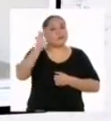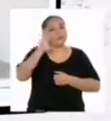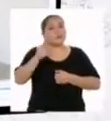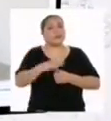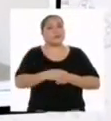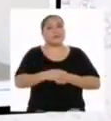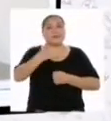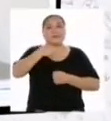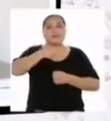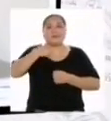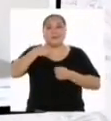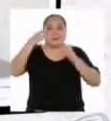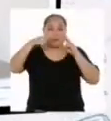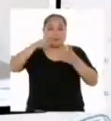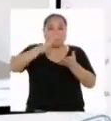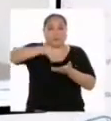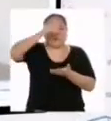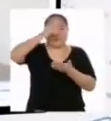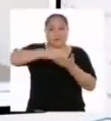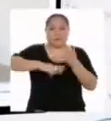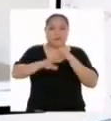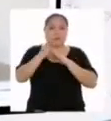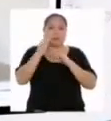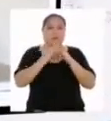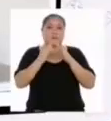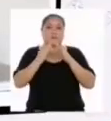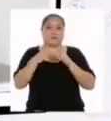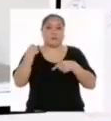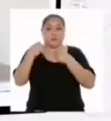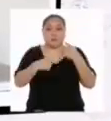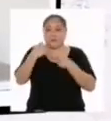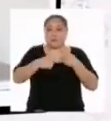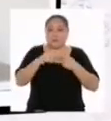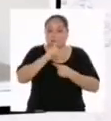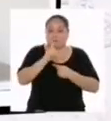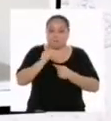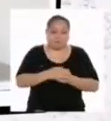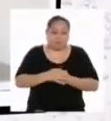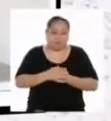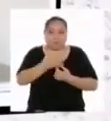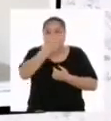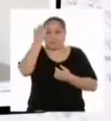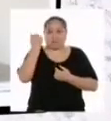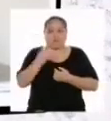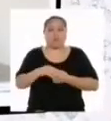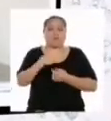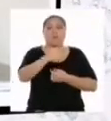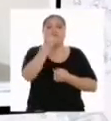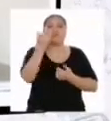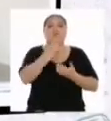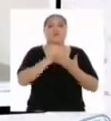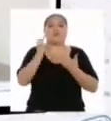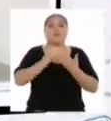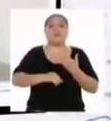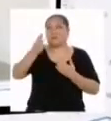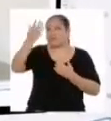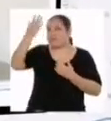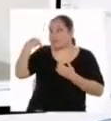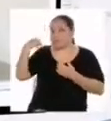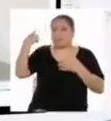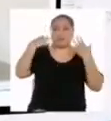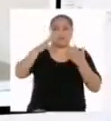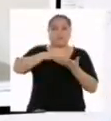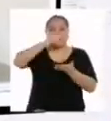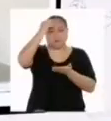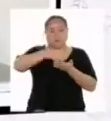Hola, yo veo Aprende en Casa todos los días y sin falta. Ya en otros programas habíamos aprendido